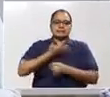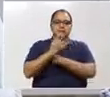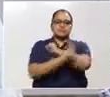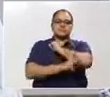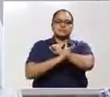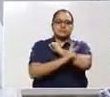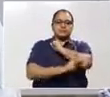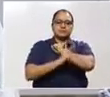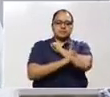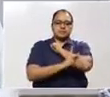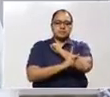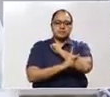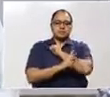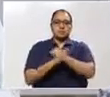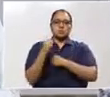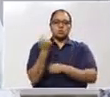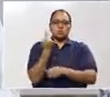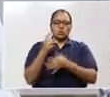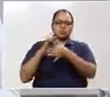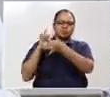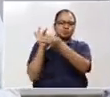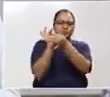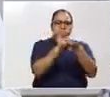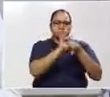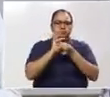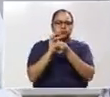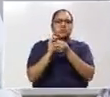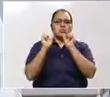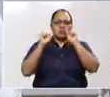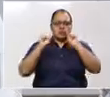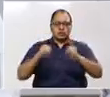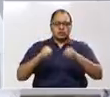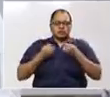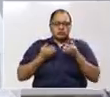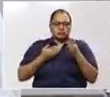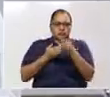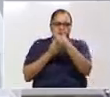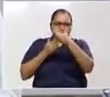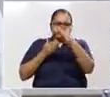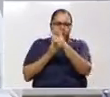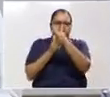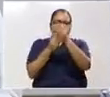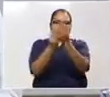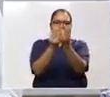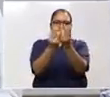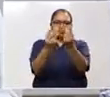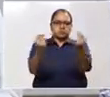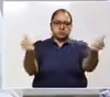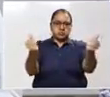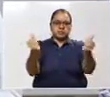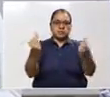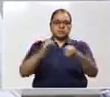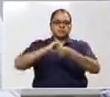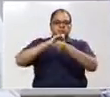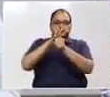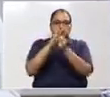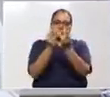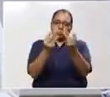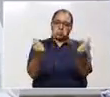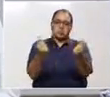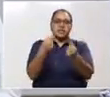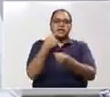al que sólo unidos podemos vencer. Todos debemos poner de nuestra parte, todos debemos